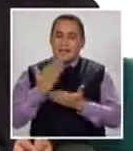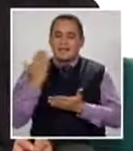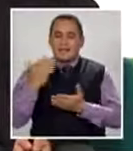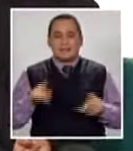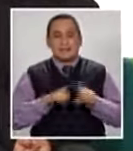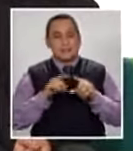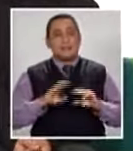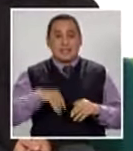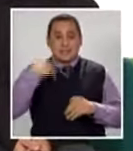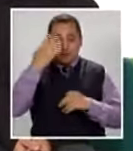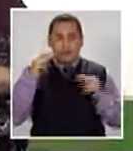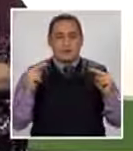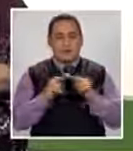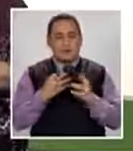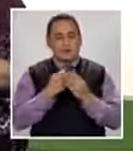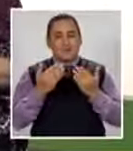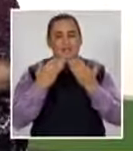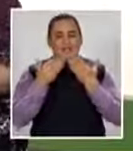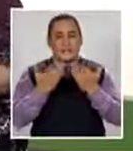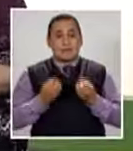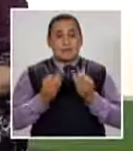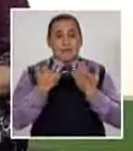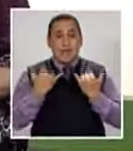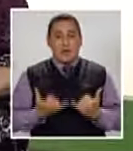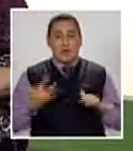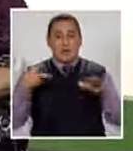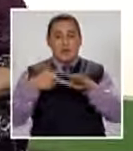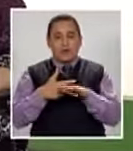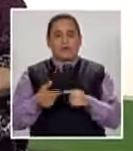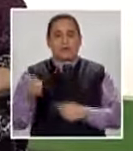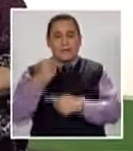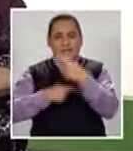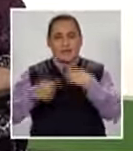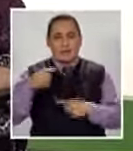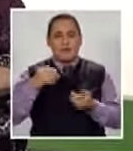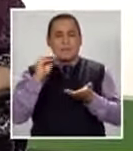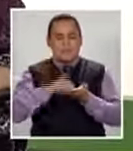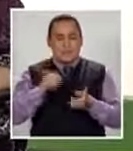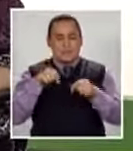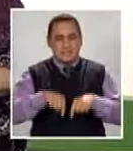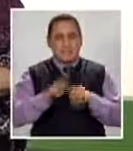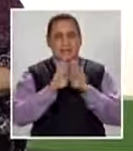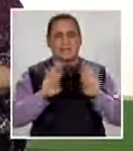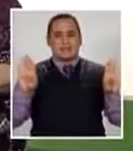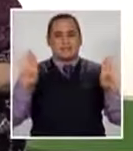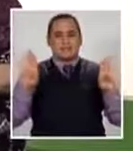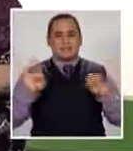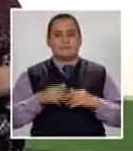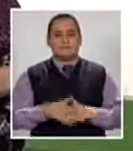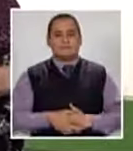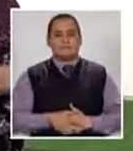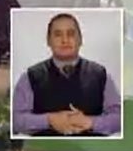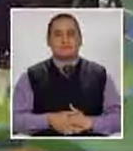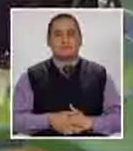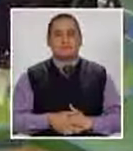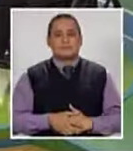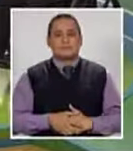Gina Será otra oportunidad Muchísimas gracias Vamos a una pequeña pausa Y ya estamos regresando Con más Aquí en Sin Barreras